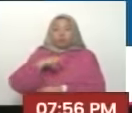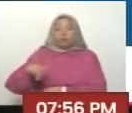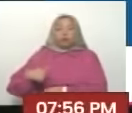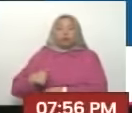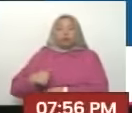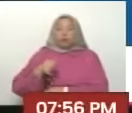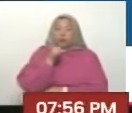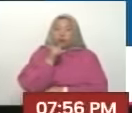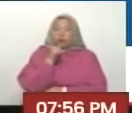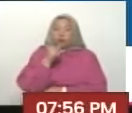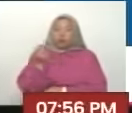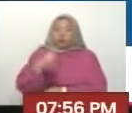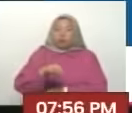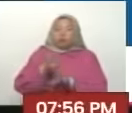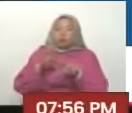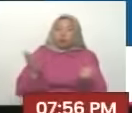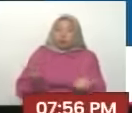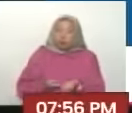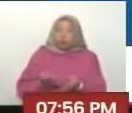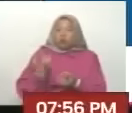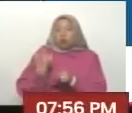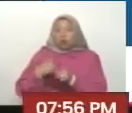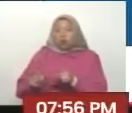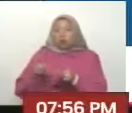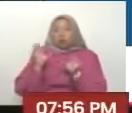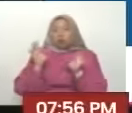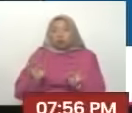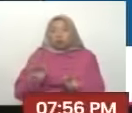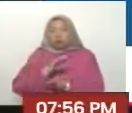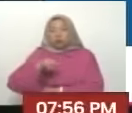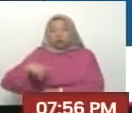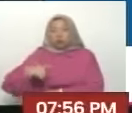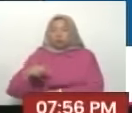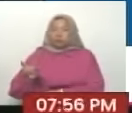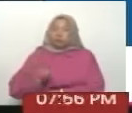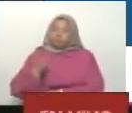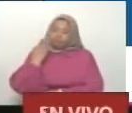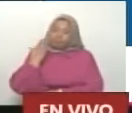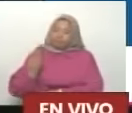Abriéndole Campo a un mundo Pluripolar Ese es el papel Que tenemos que jugar Nosotros Ramonet